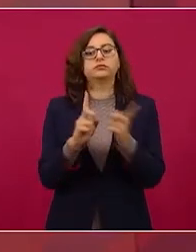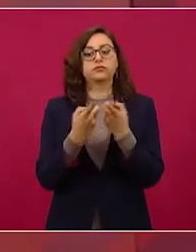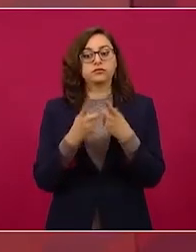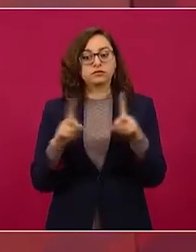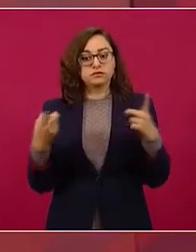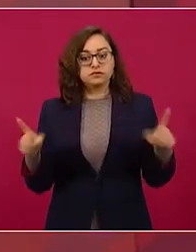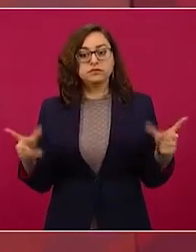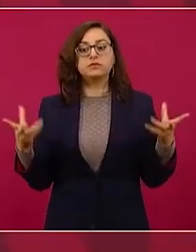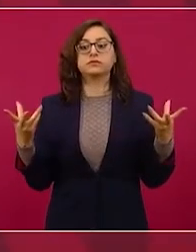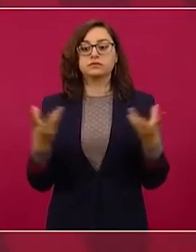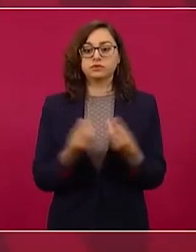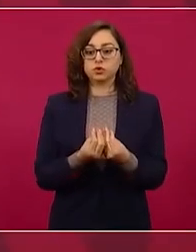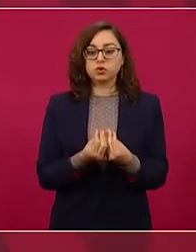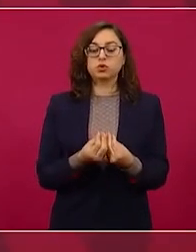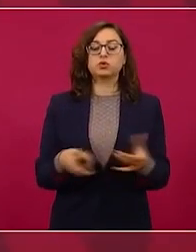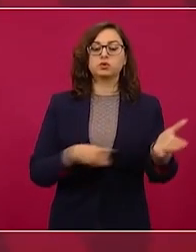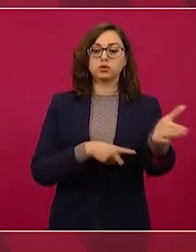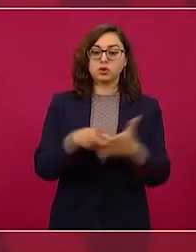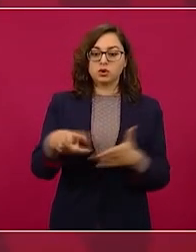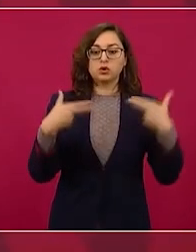los derechos humanos.